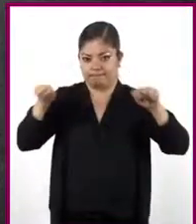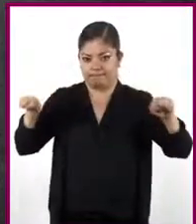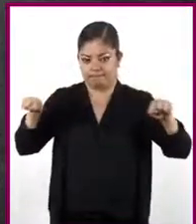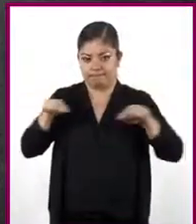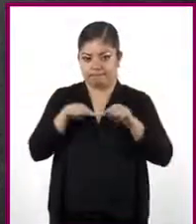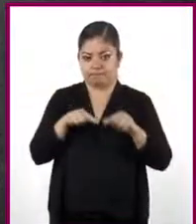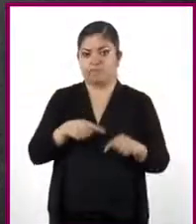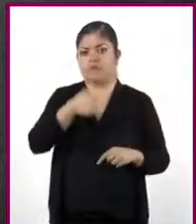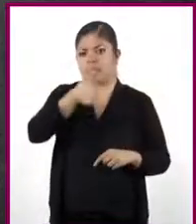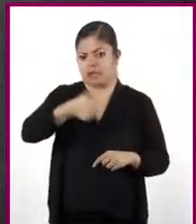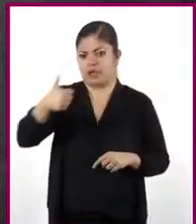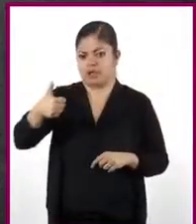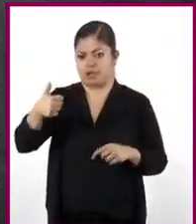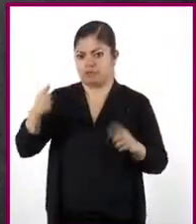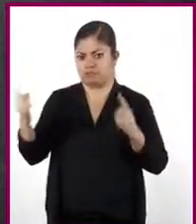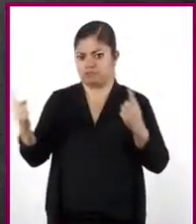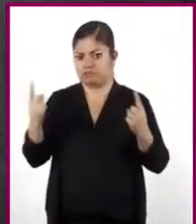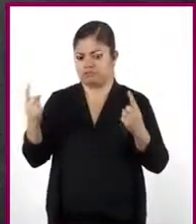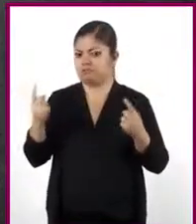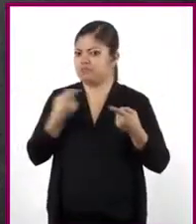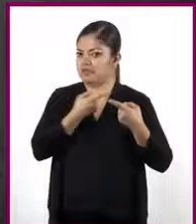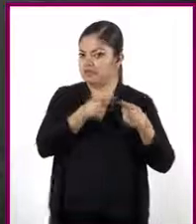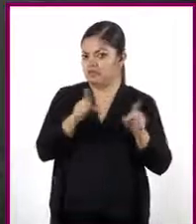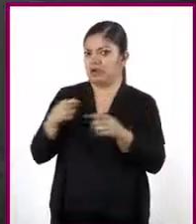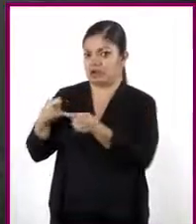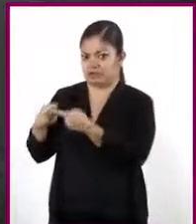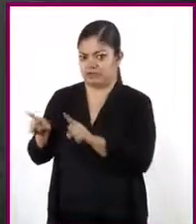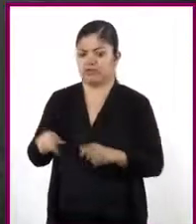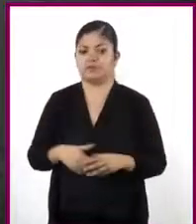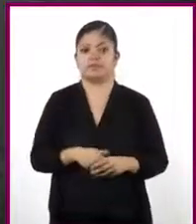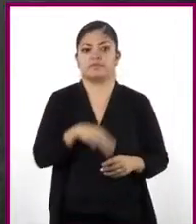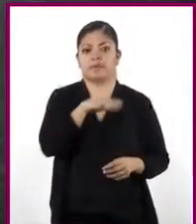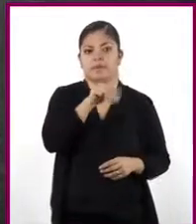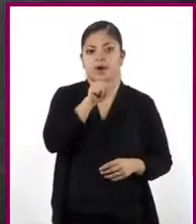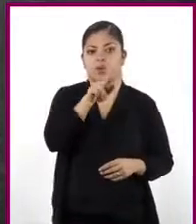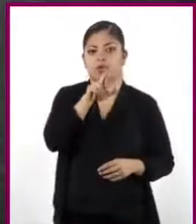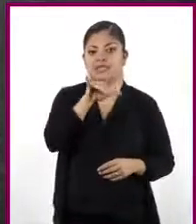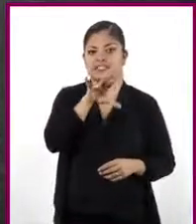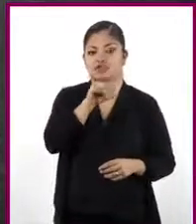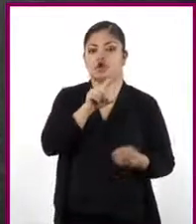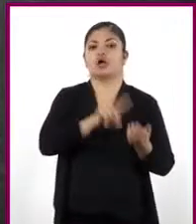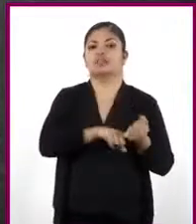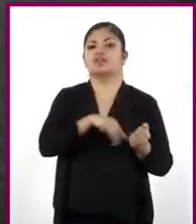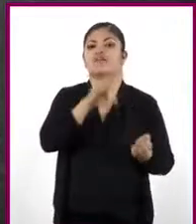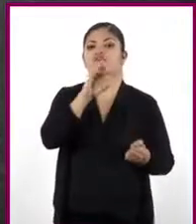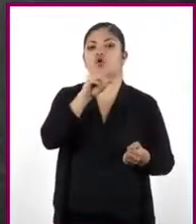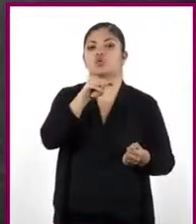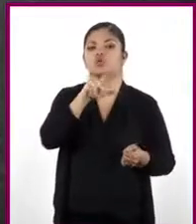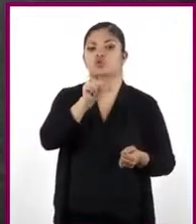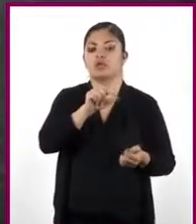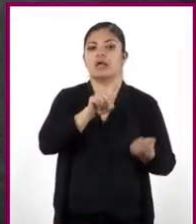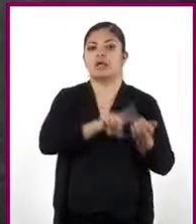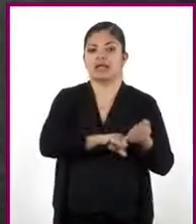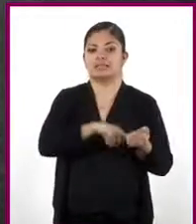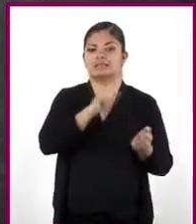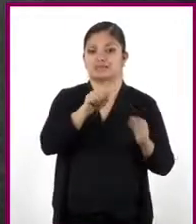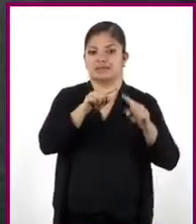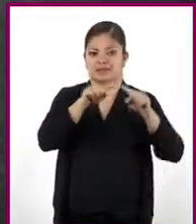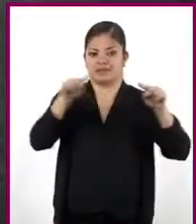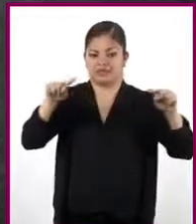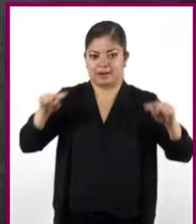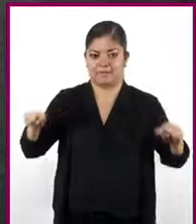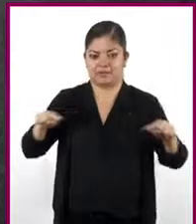Cada uno encontró una forma diferente de expresar el área. Mauricio utilizó la fórmula para calcular el área de un trapecio.